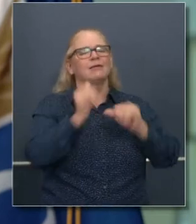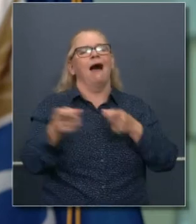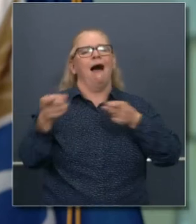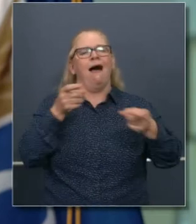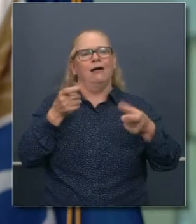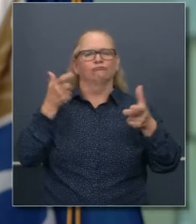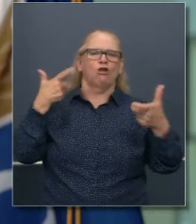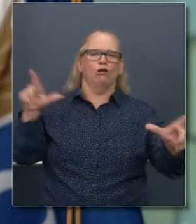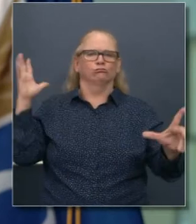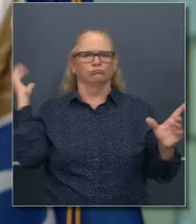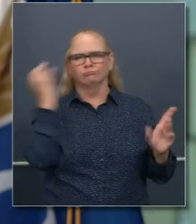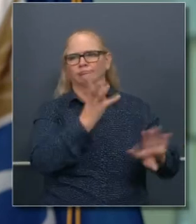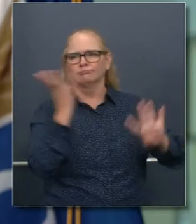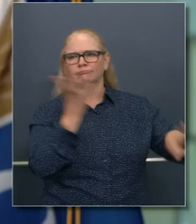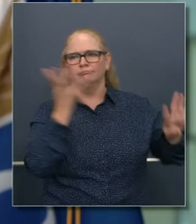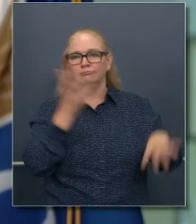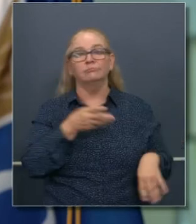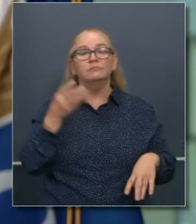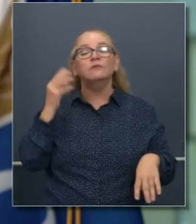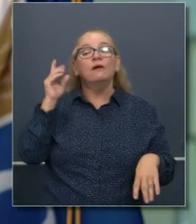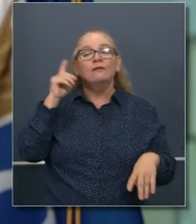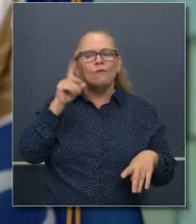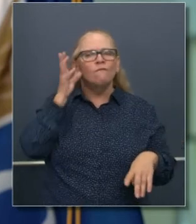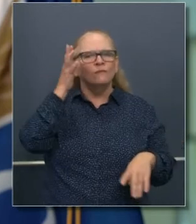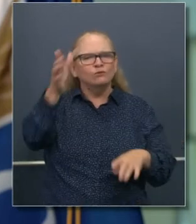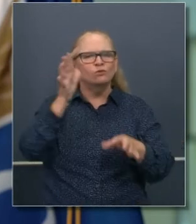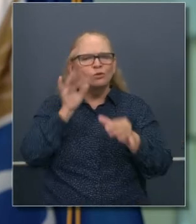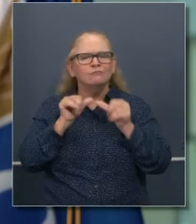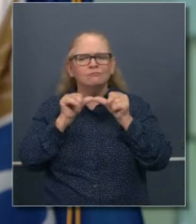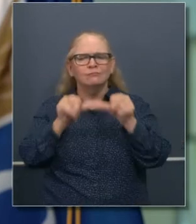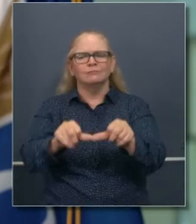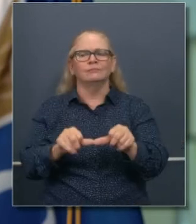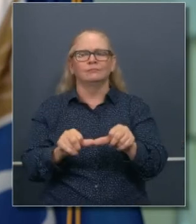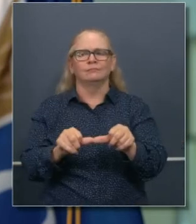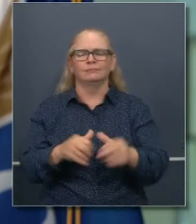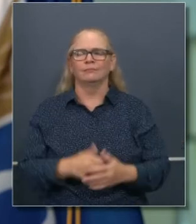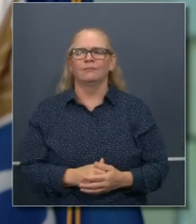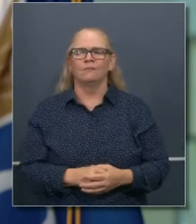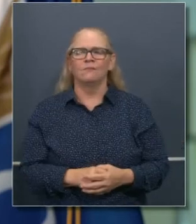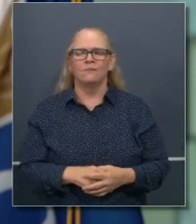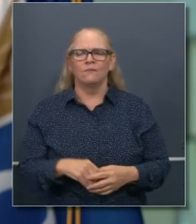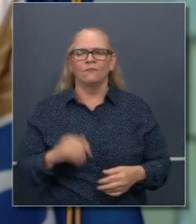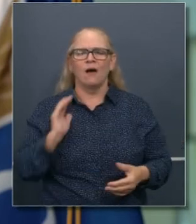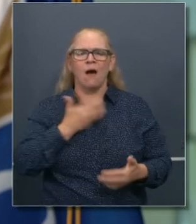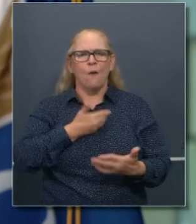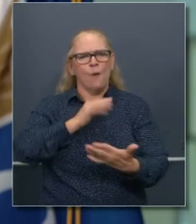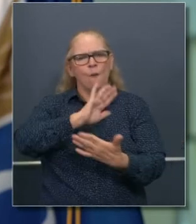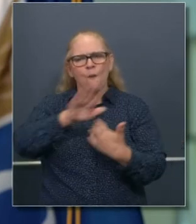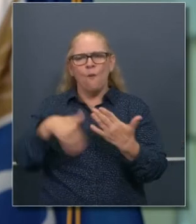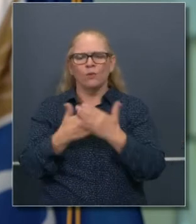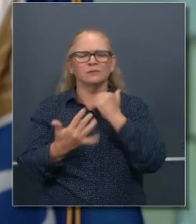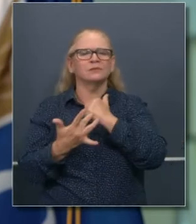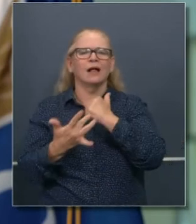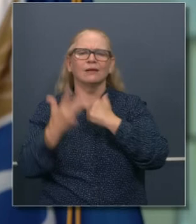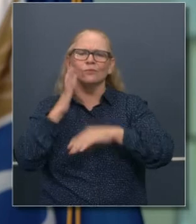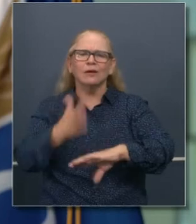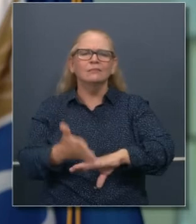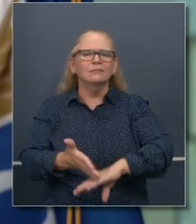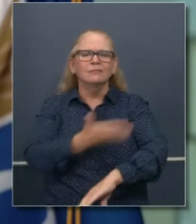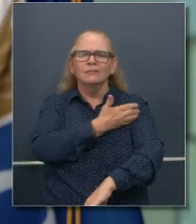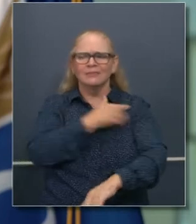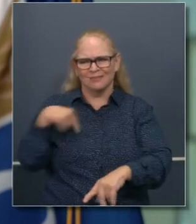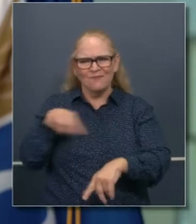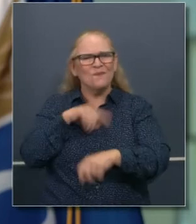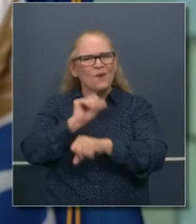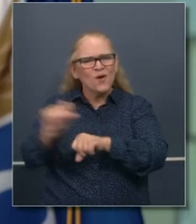estrategia paralela y a largo plazo tendremos otra estrategia que el Departamento de Tecnología va a resolver. Tendrá un